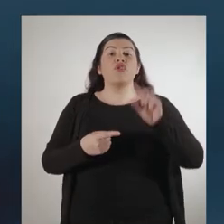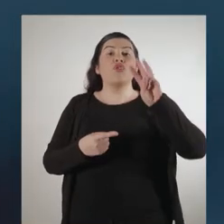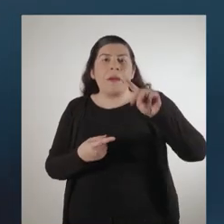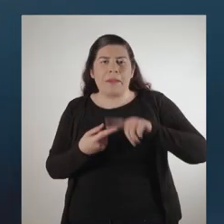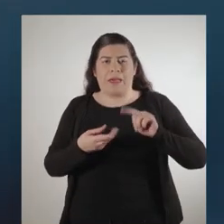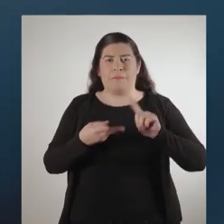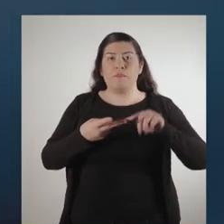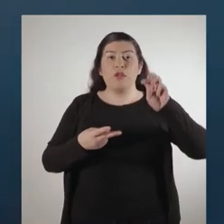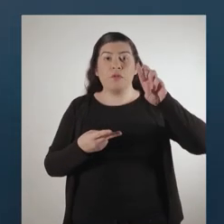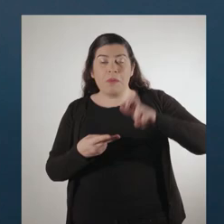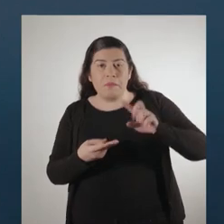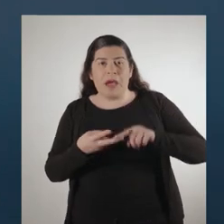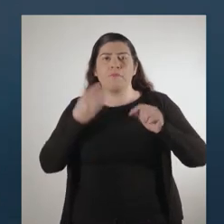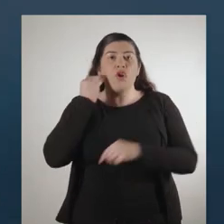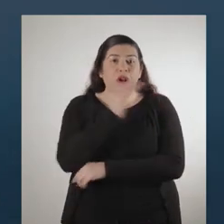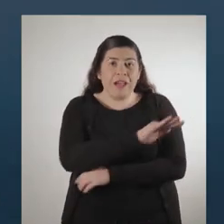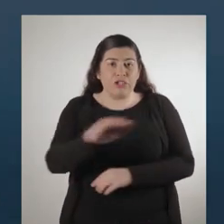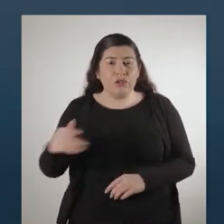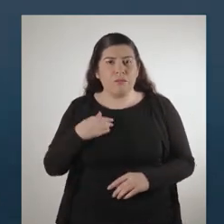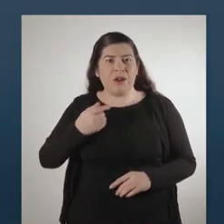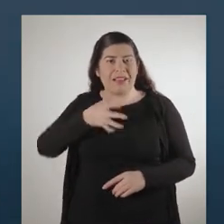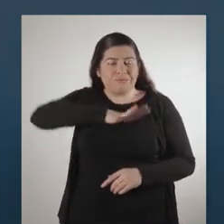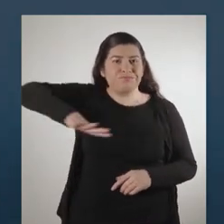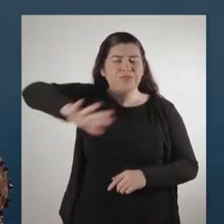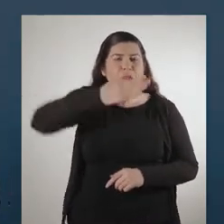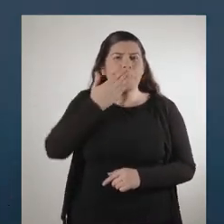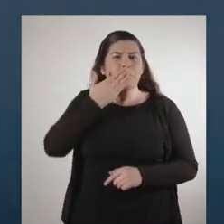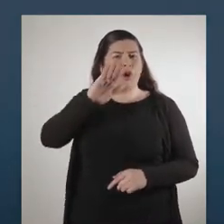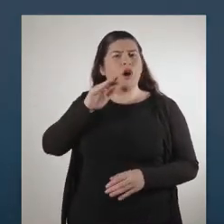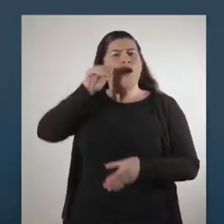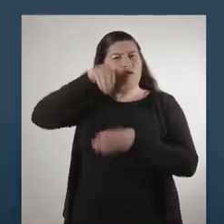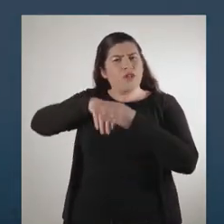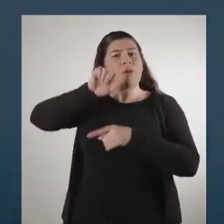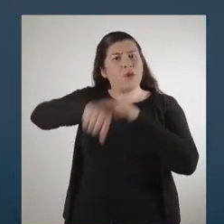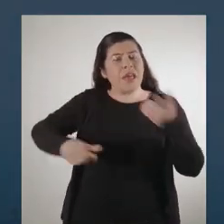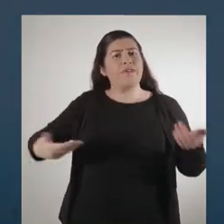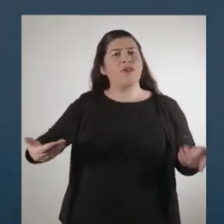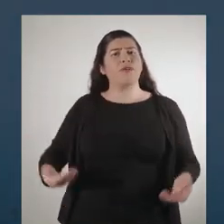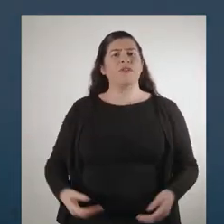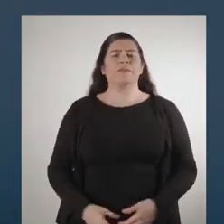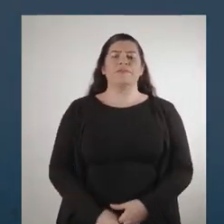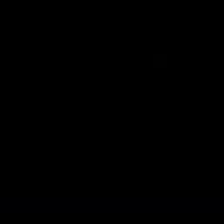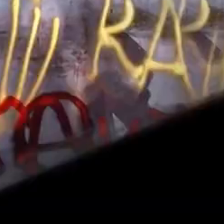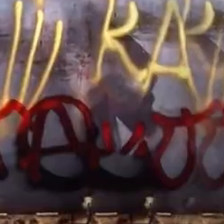Por tu mamita, por tu papito, por los cabros chicos, para que se mejore esta cuestión, tenéis que votar apruebo.